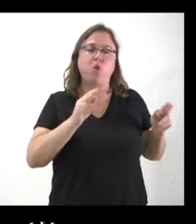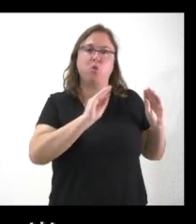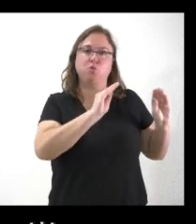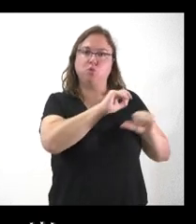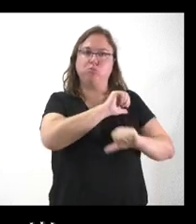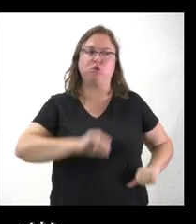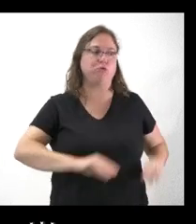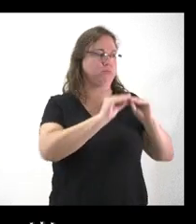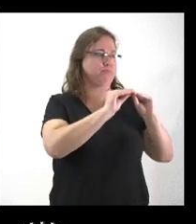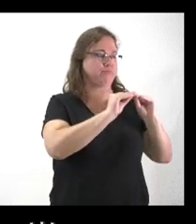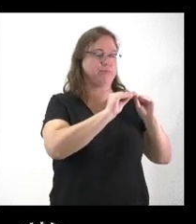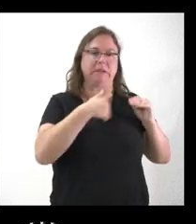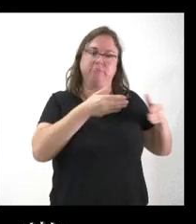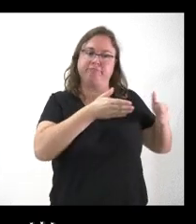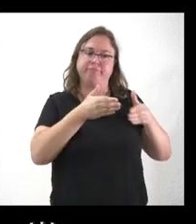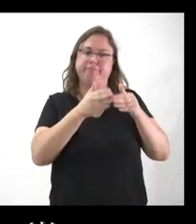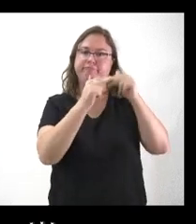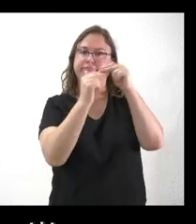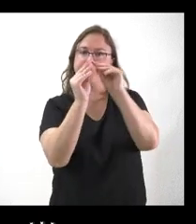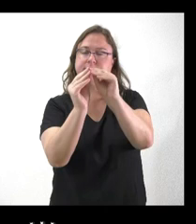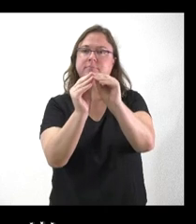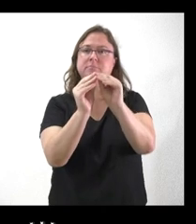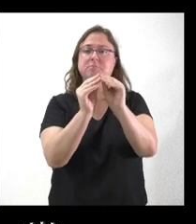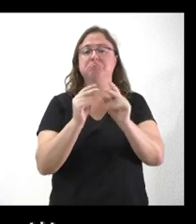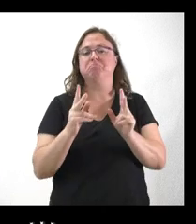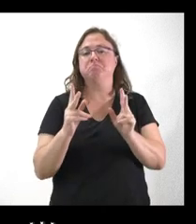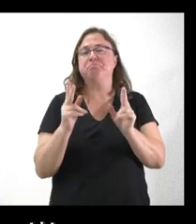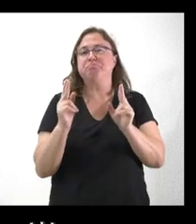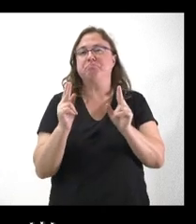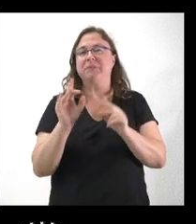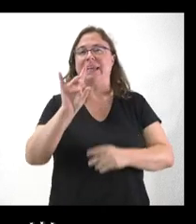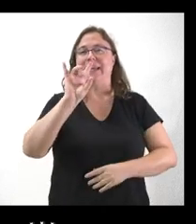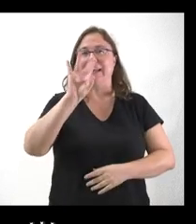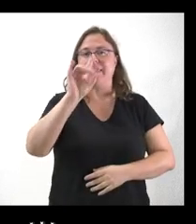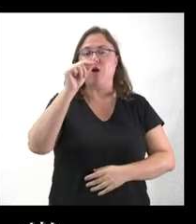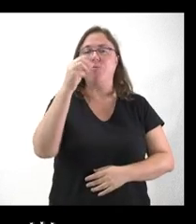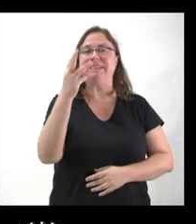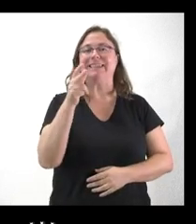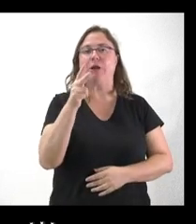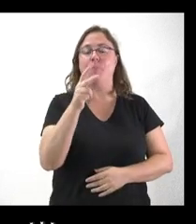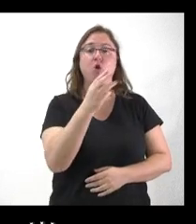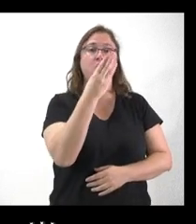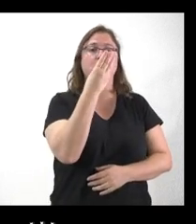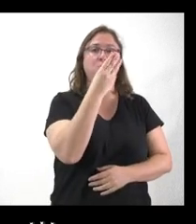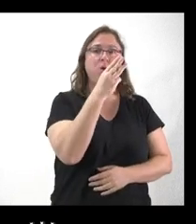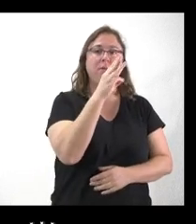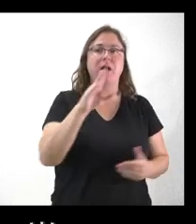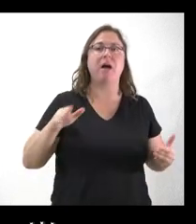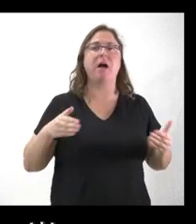quedan, creo que es un cachito de 15,3 kilómetros entre Puebla y